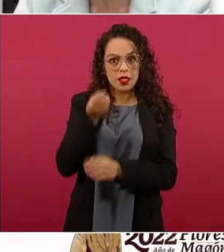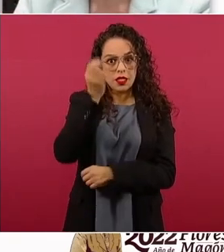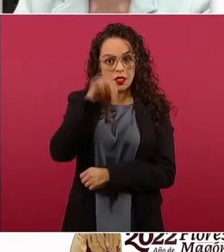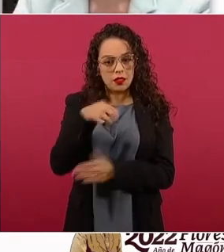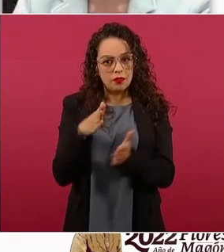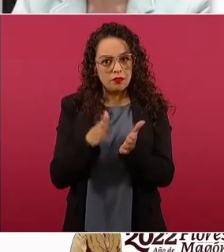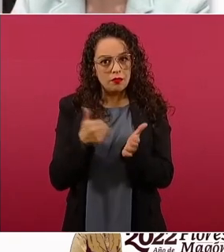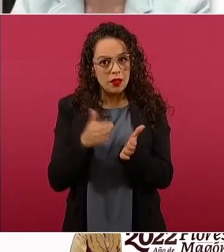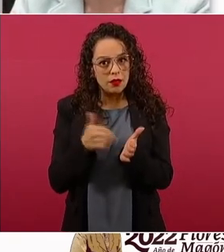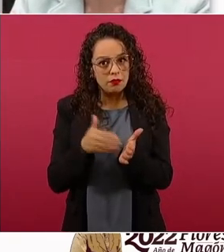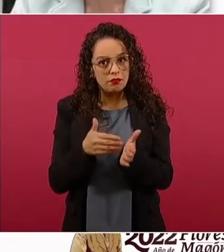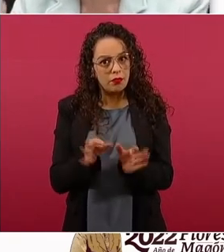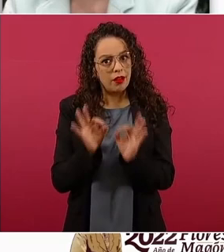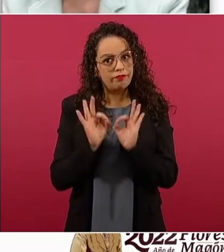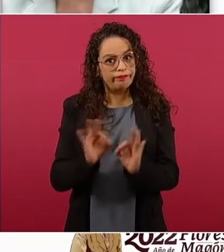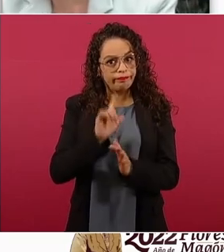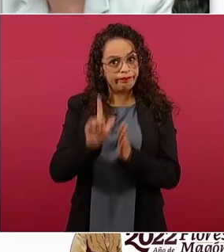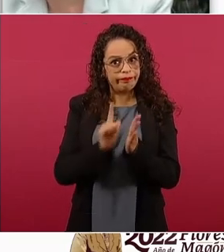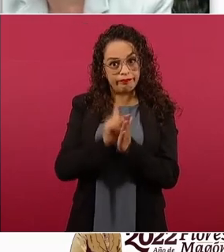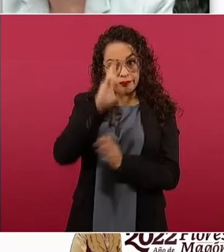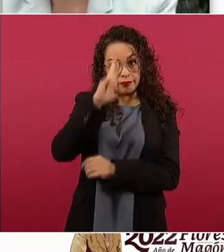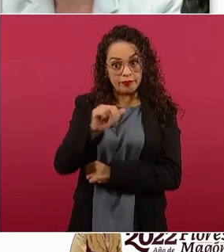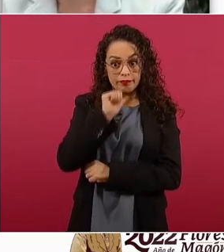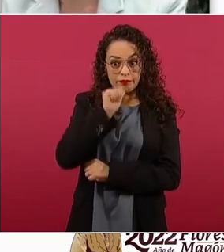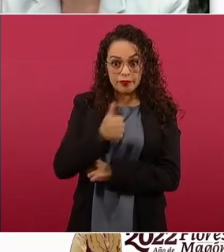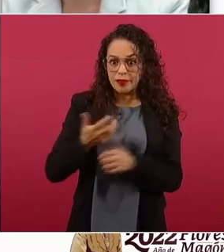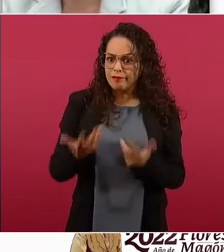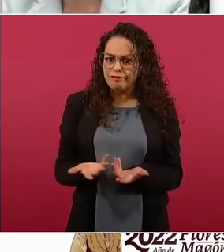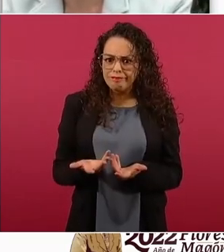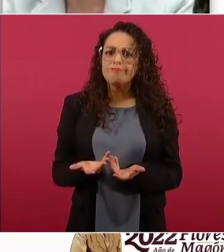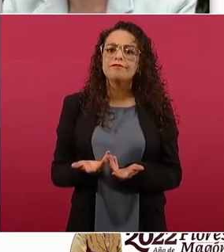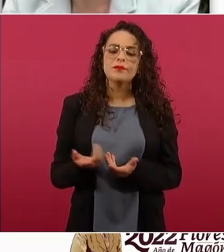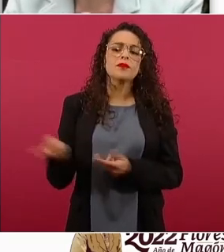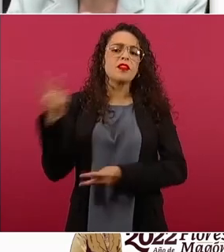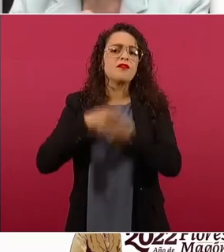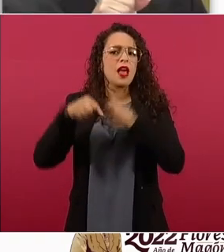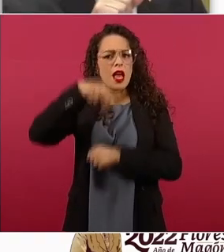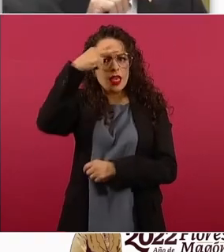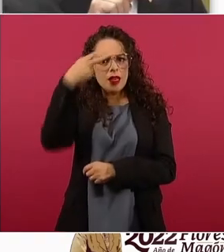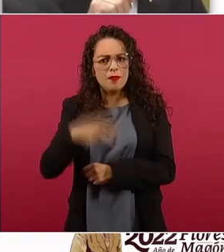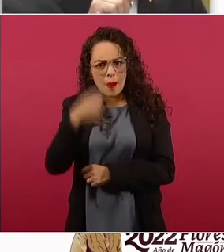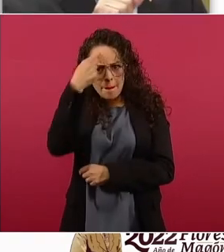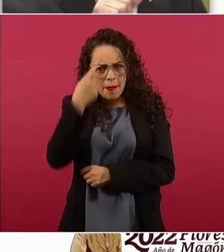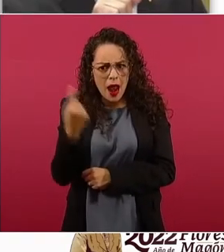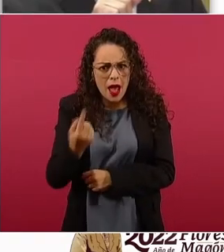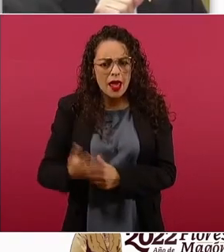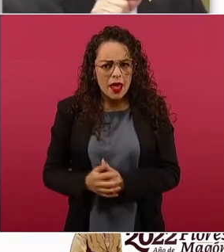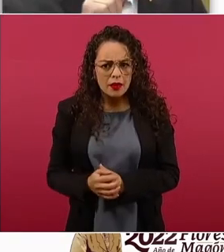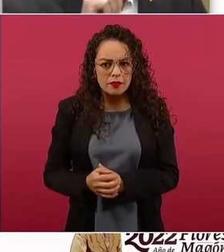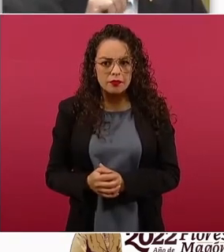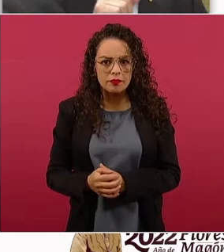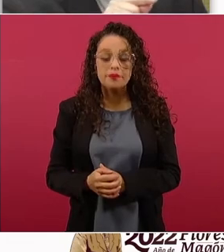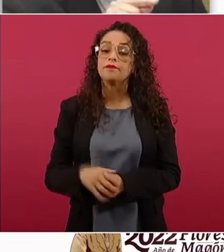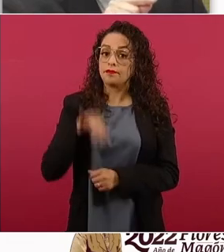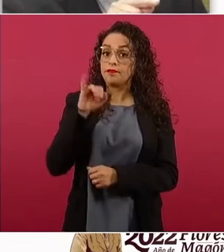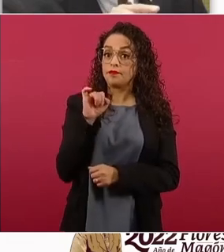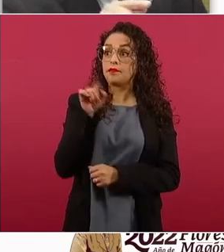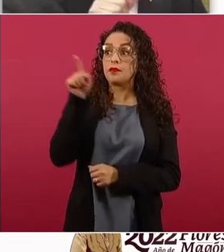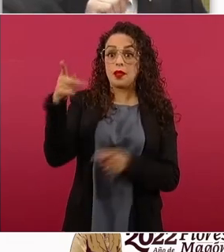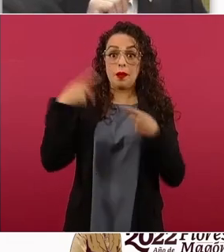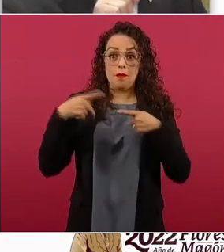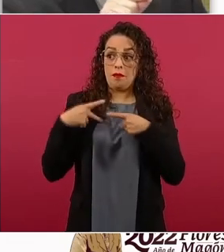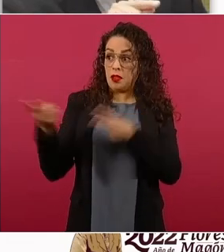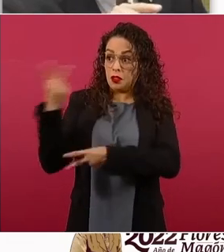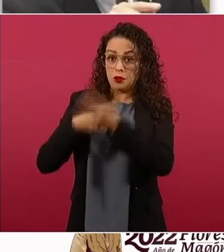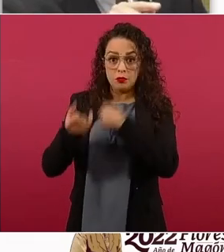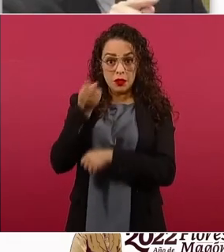documentación y que no sabemos exactamente qué viene a hacer a México. Uno. Y dos. Si esos ilegales, sin documentación, los